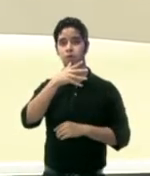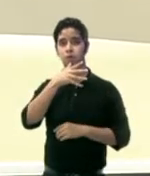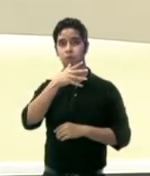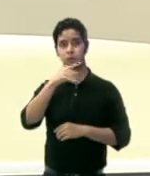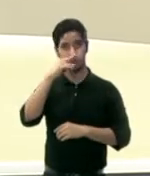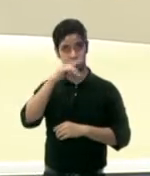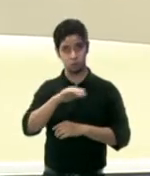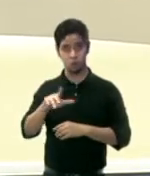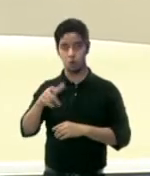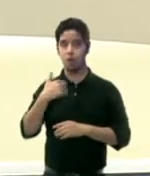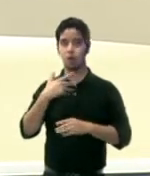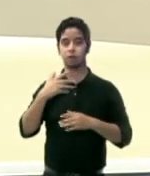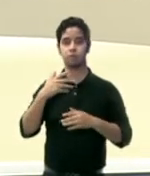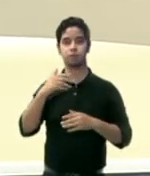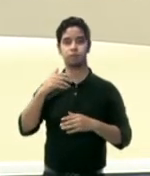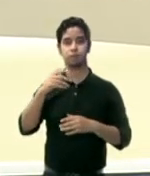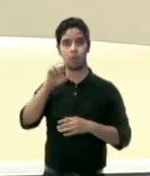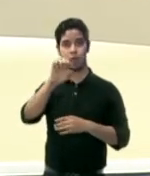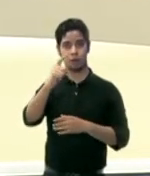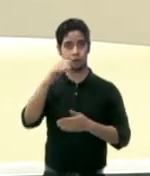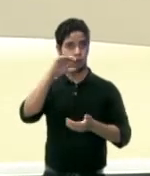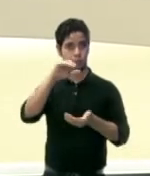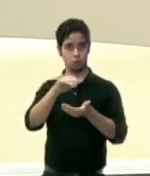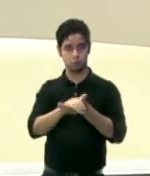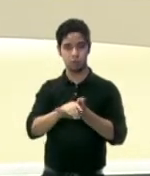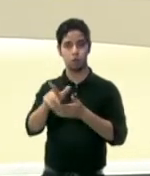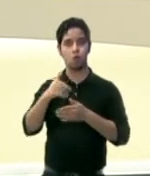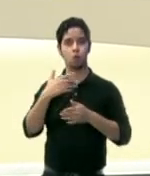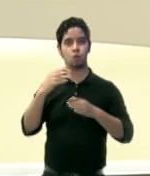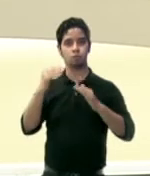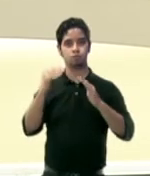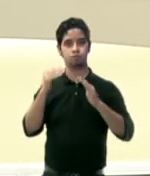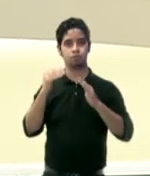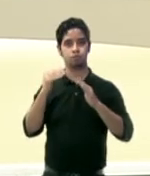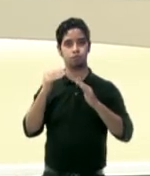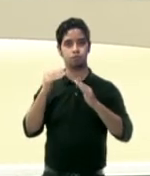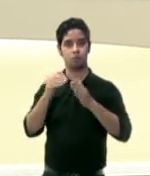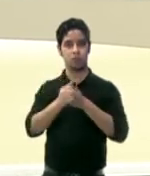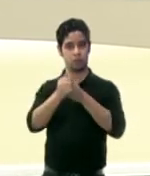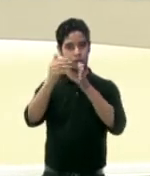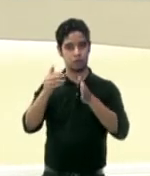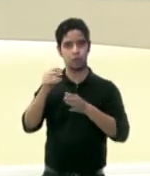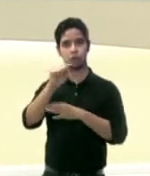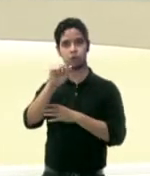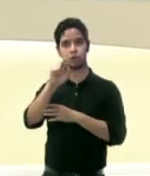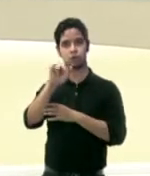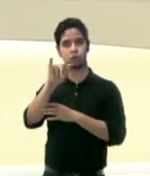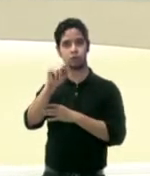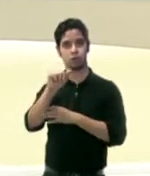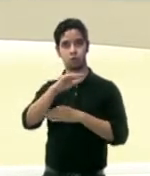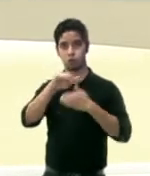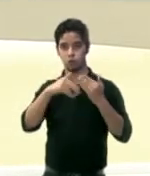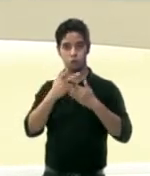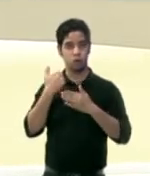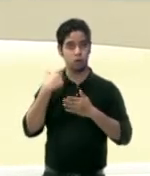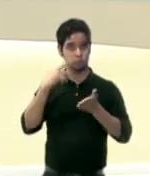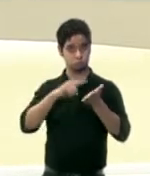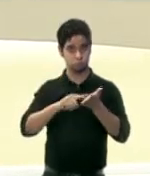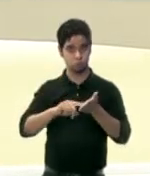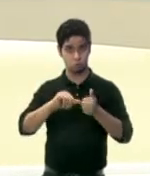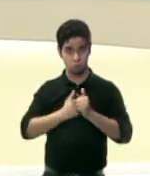exesposa del líder del grupo terrorista, también fue arrestada. La información fue corroborada mediante una prueba de ADN